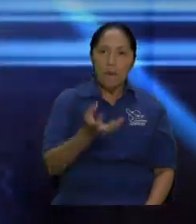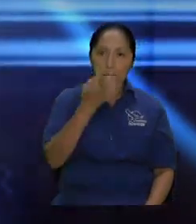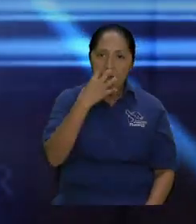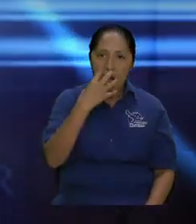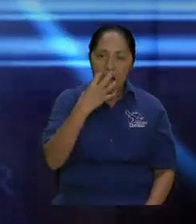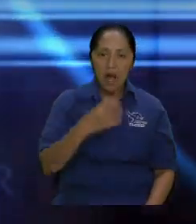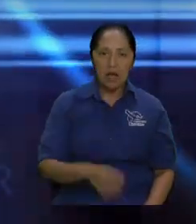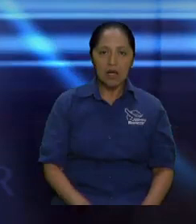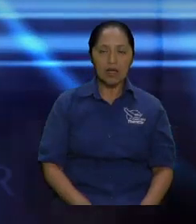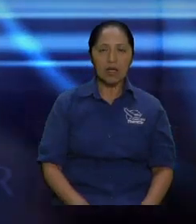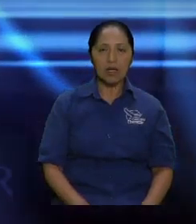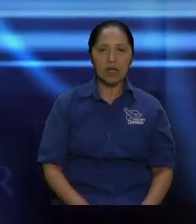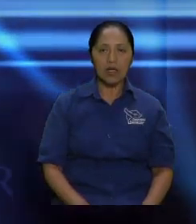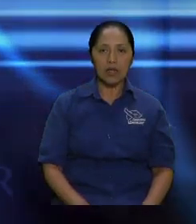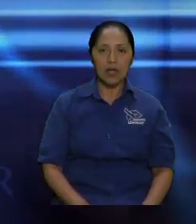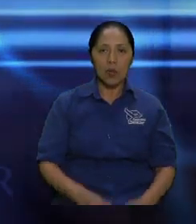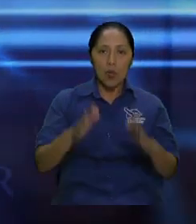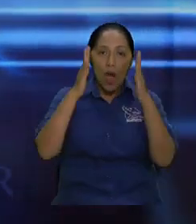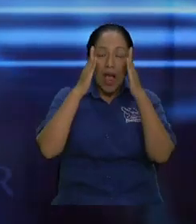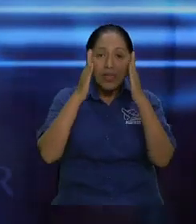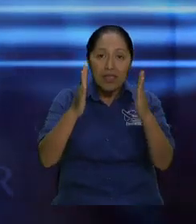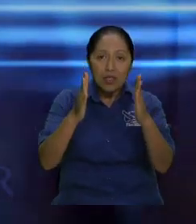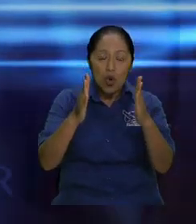bueno. Comed lo que es bueno.